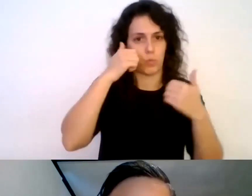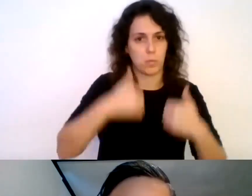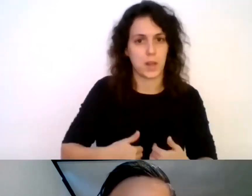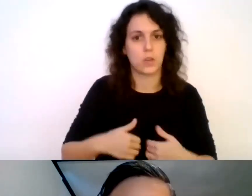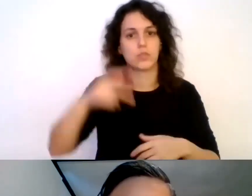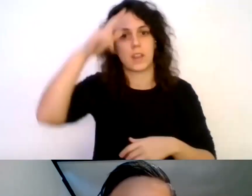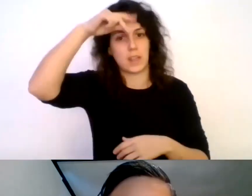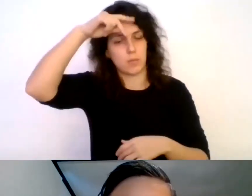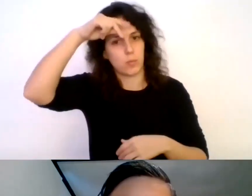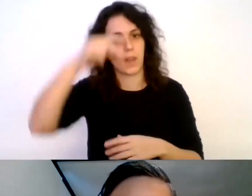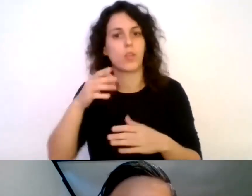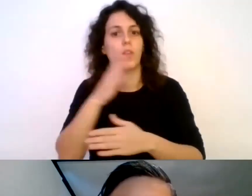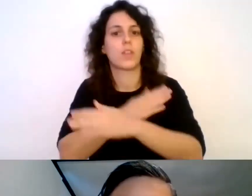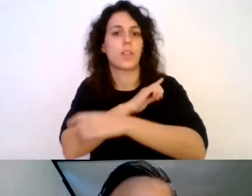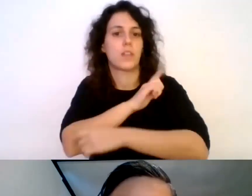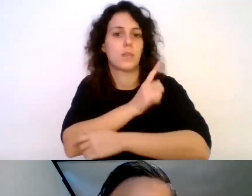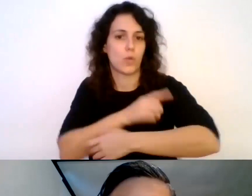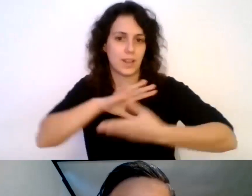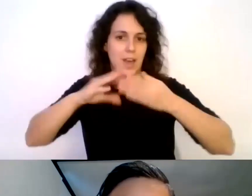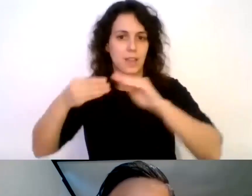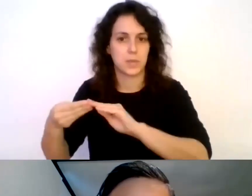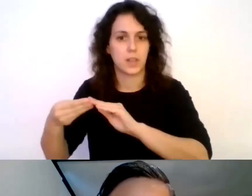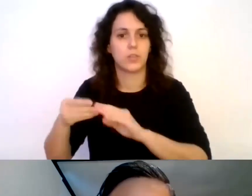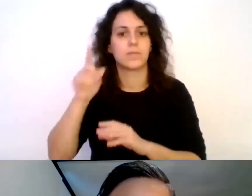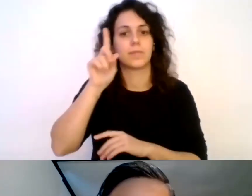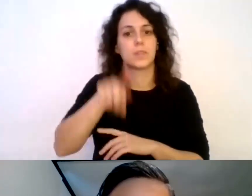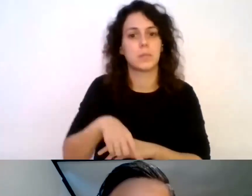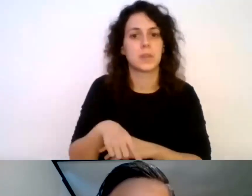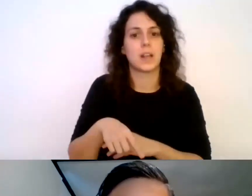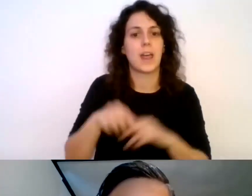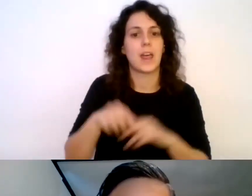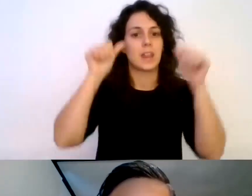deporte adaptado y miembro del Observatorio Iberoamericano de Turismo Inclusivo.